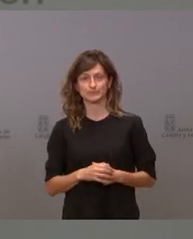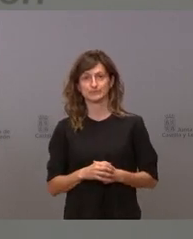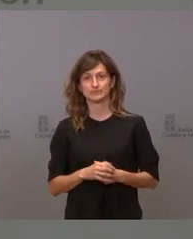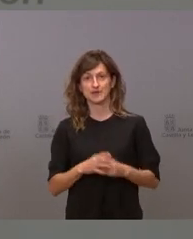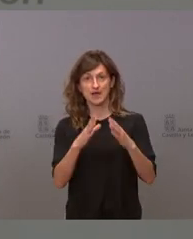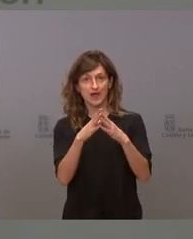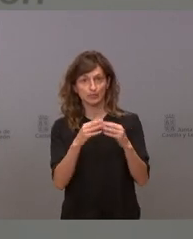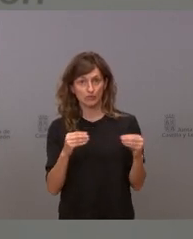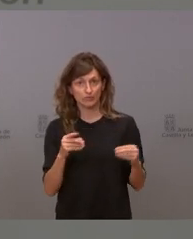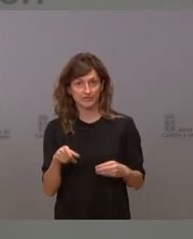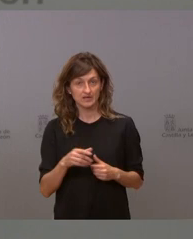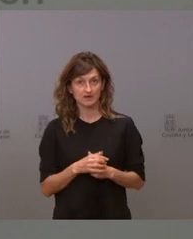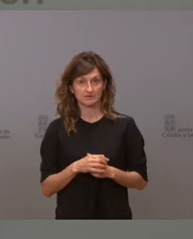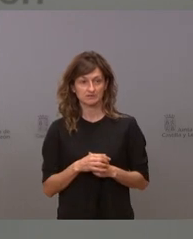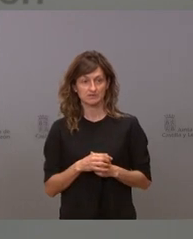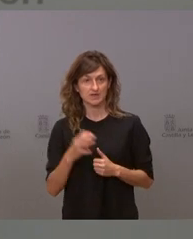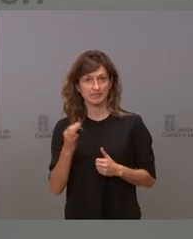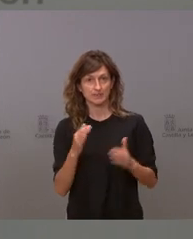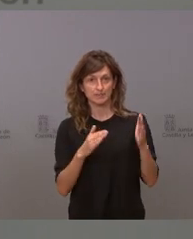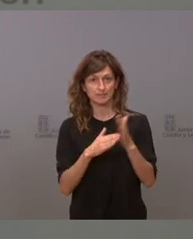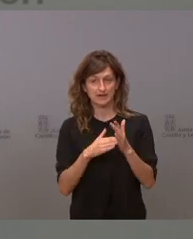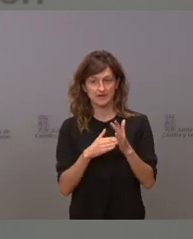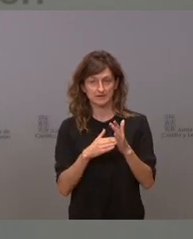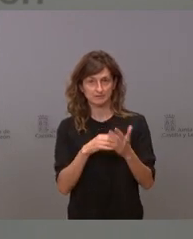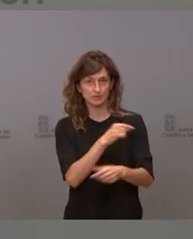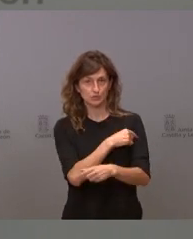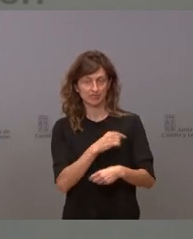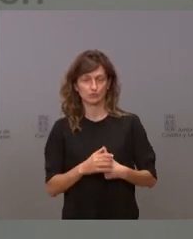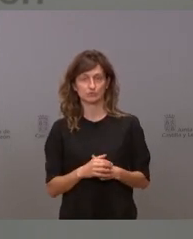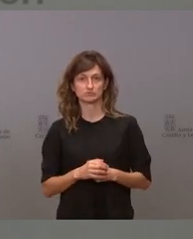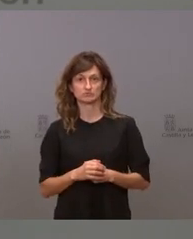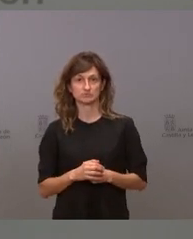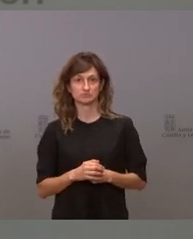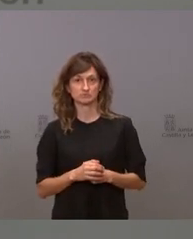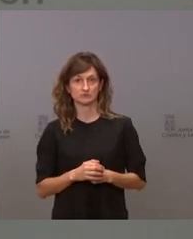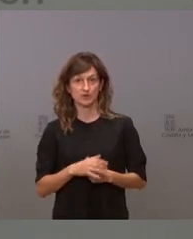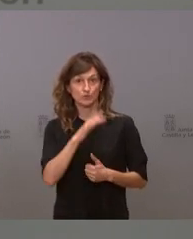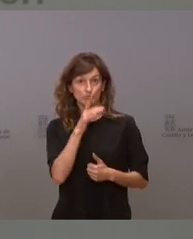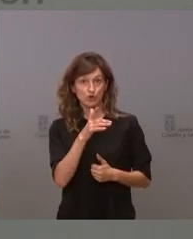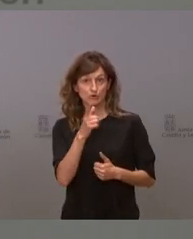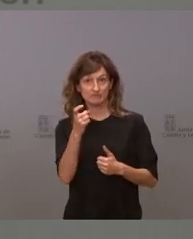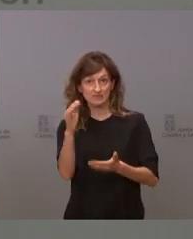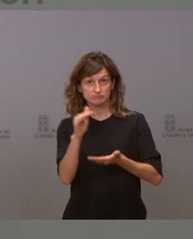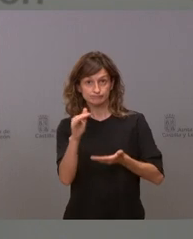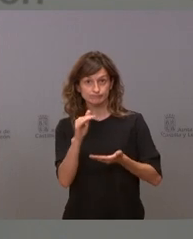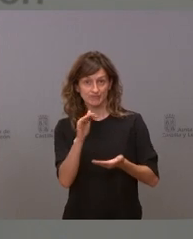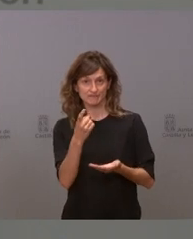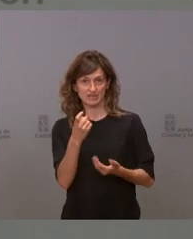Andalucía ha tenido que parar la vacunación por falta de dosis